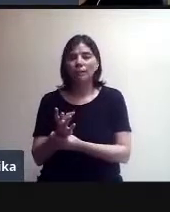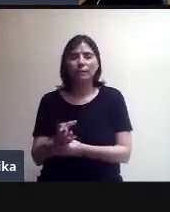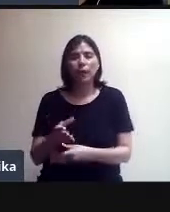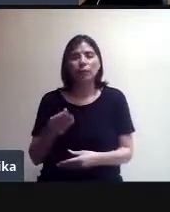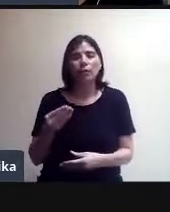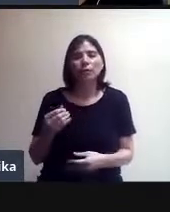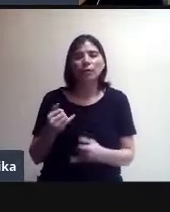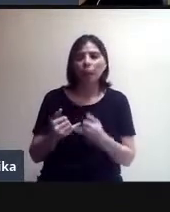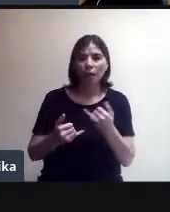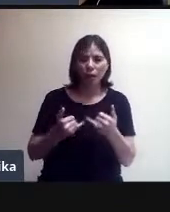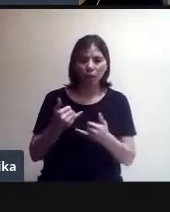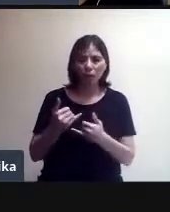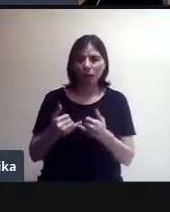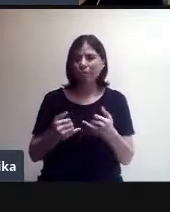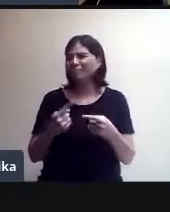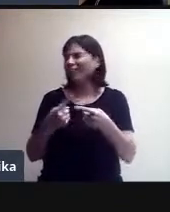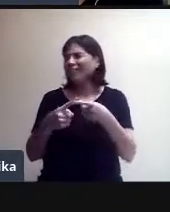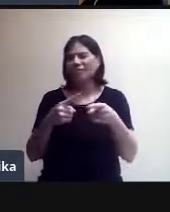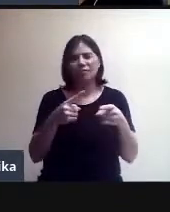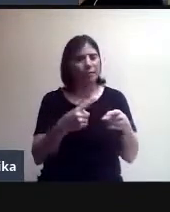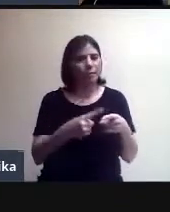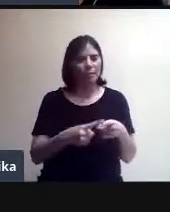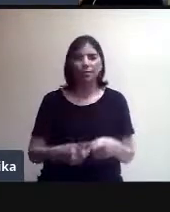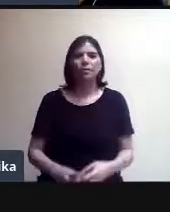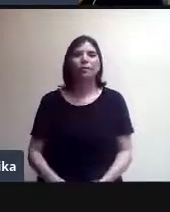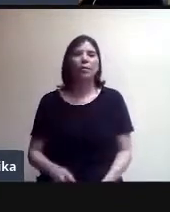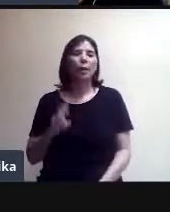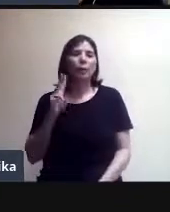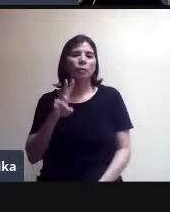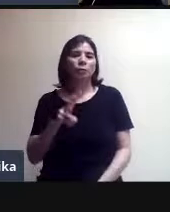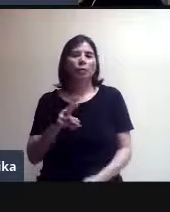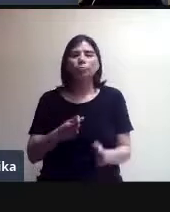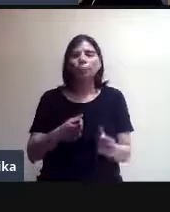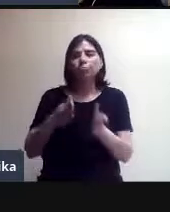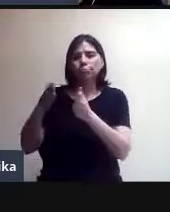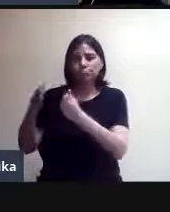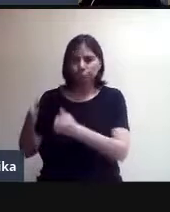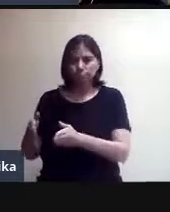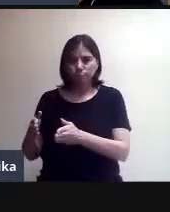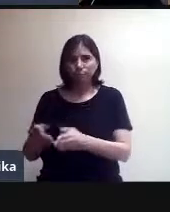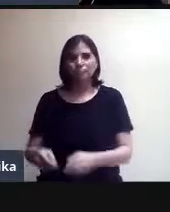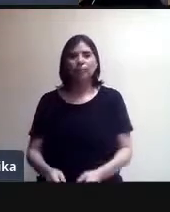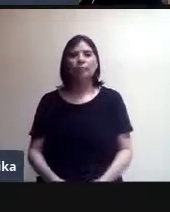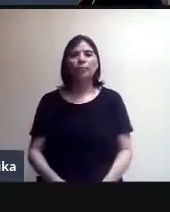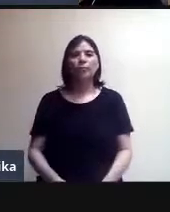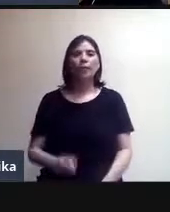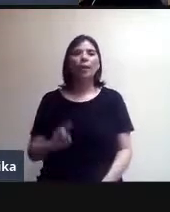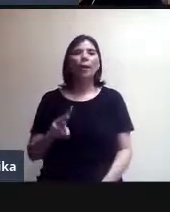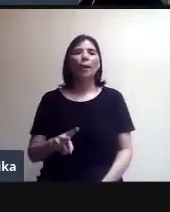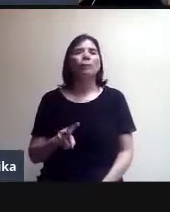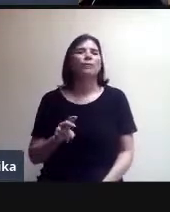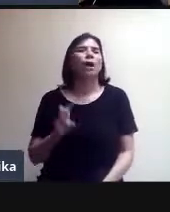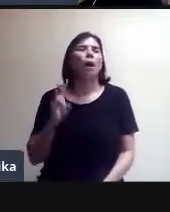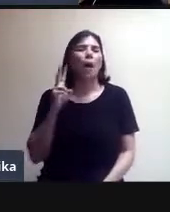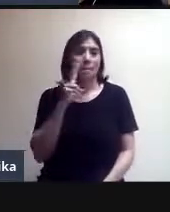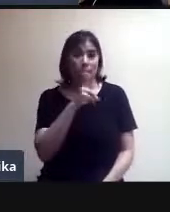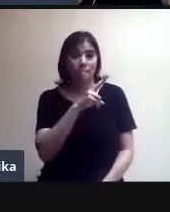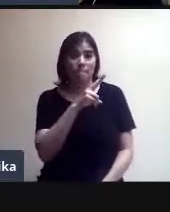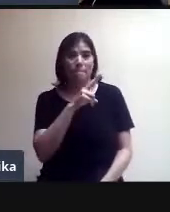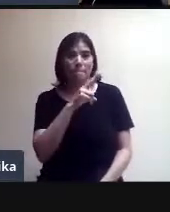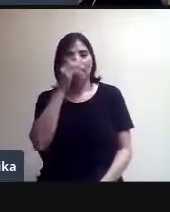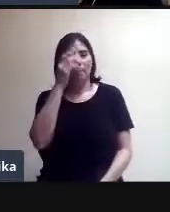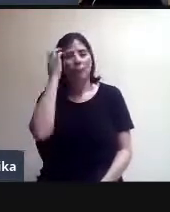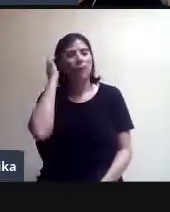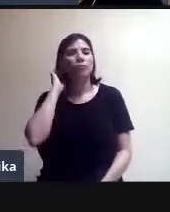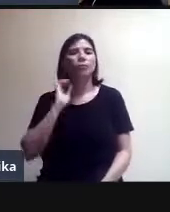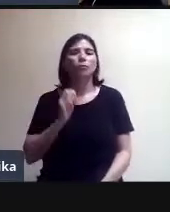y vamos a ver algunas de ellas. Miren, en esta diapositiva, ahí están dos